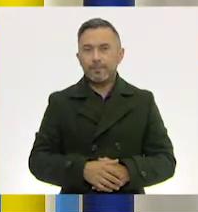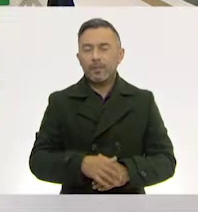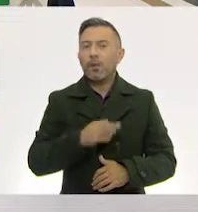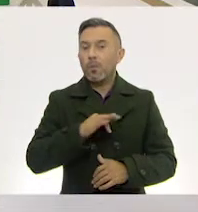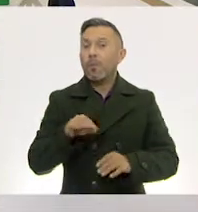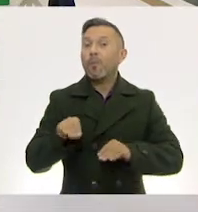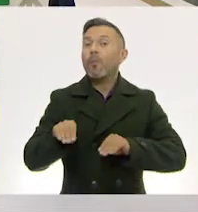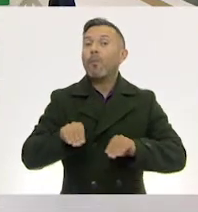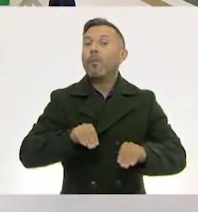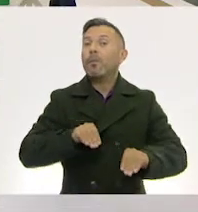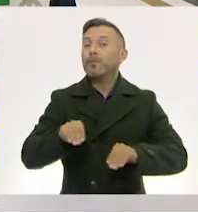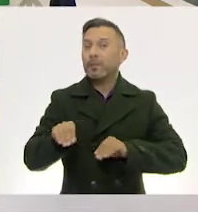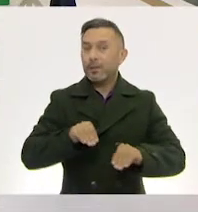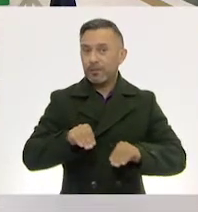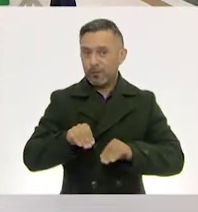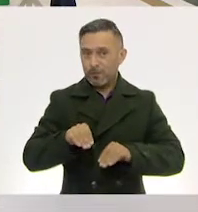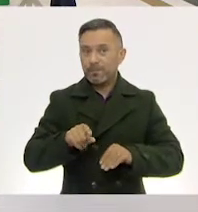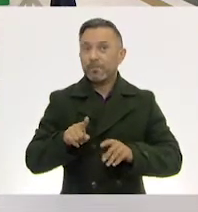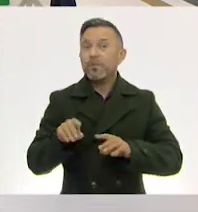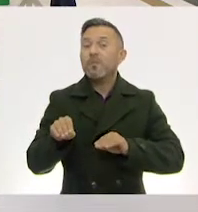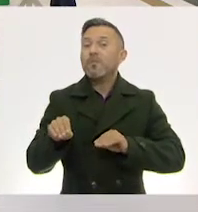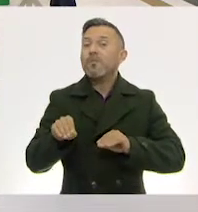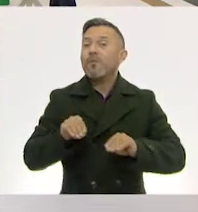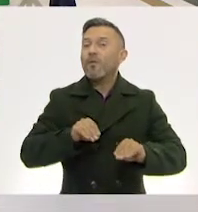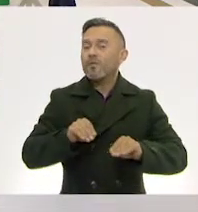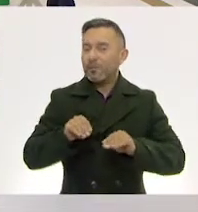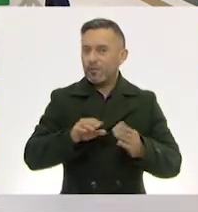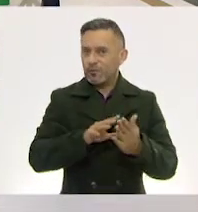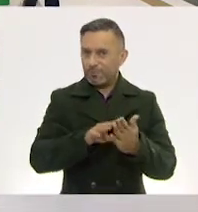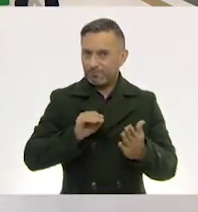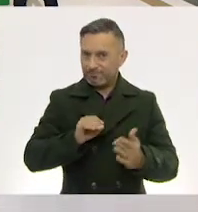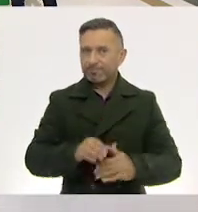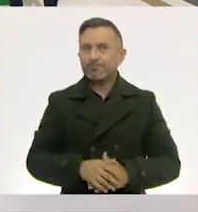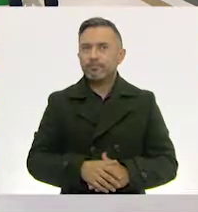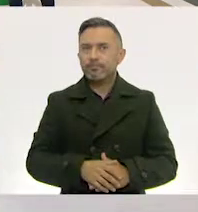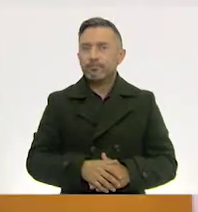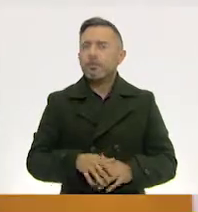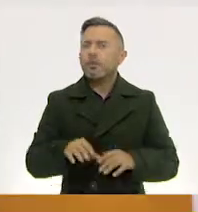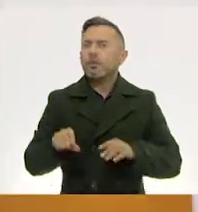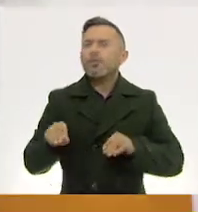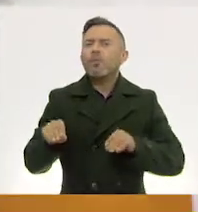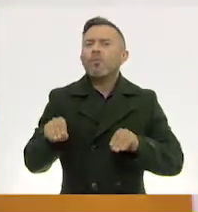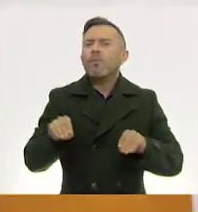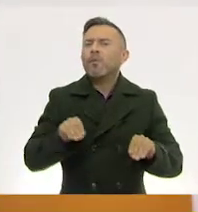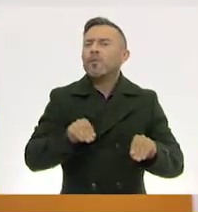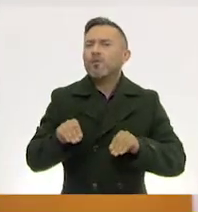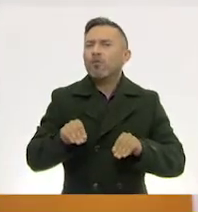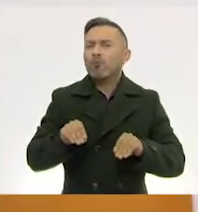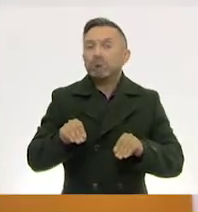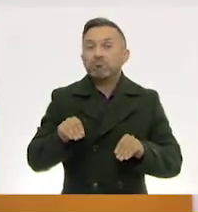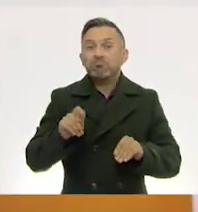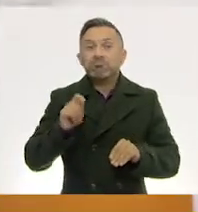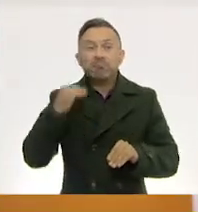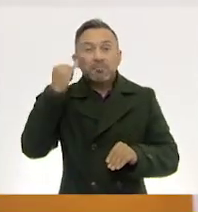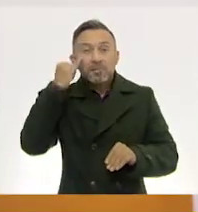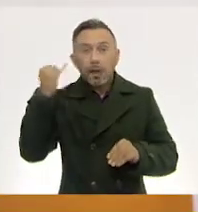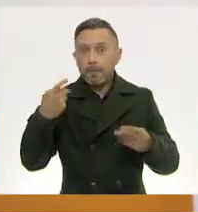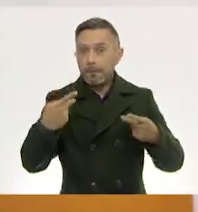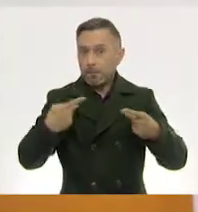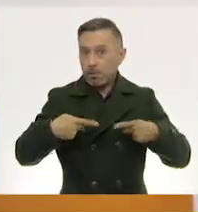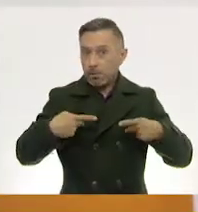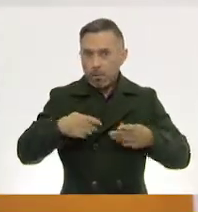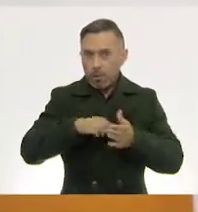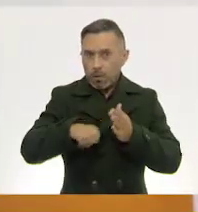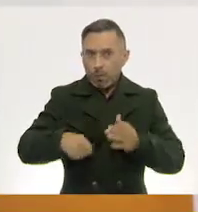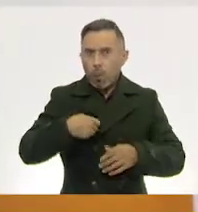Movimiento El movimiento Sí El movimiento A lo mejor De una persona Por ejemplo Un